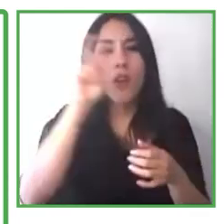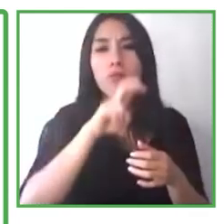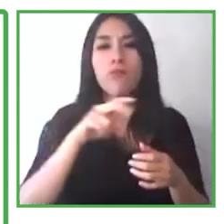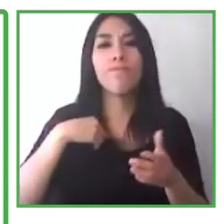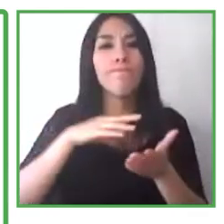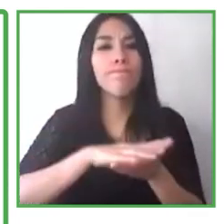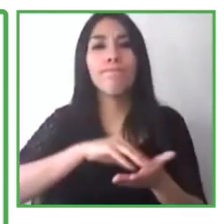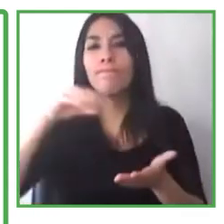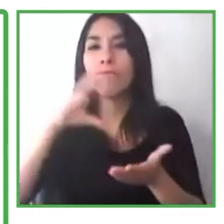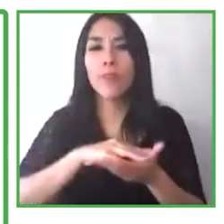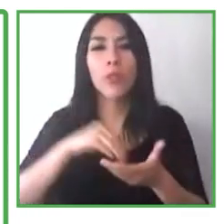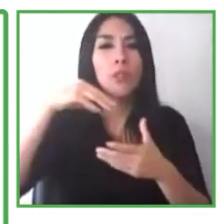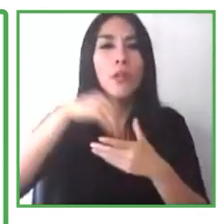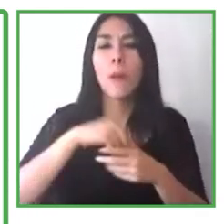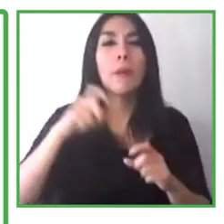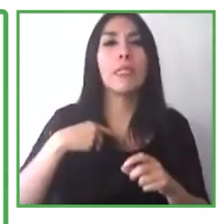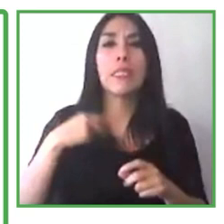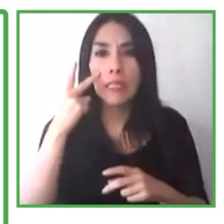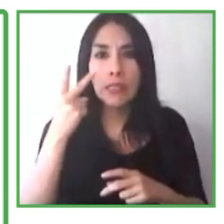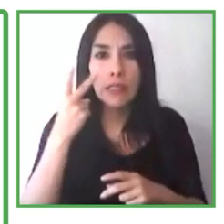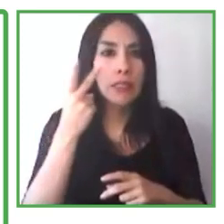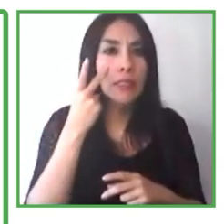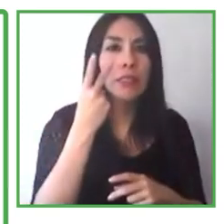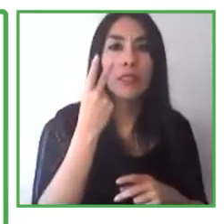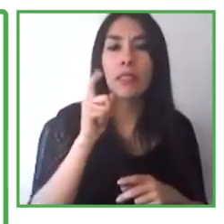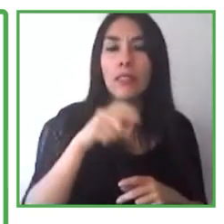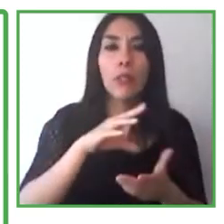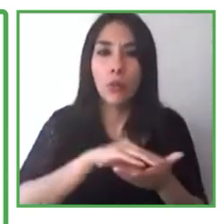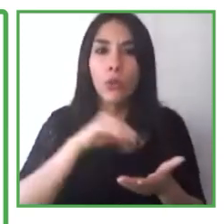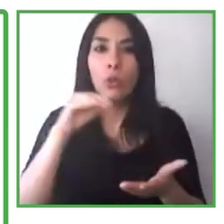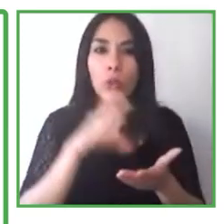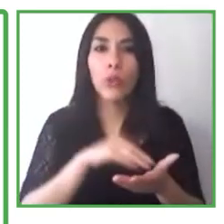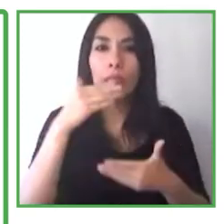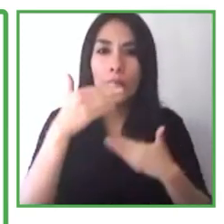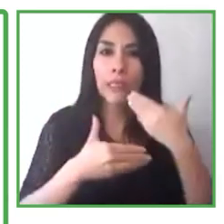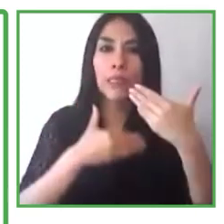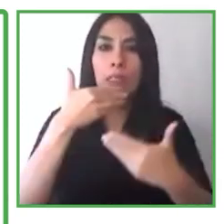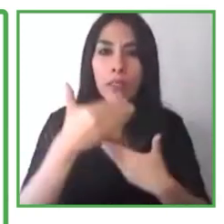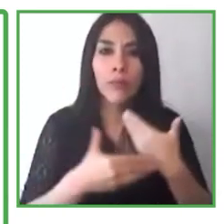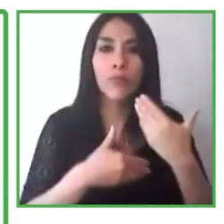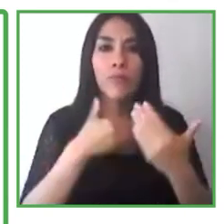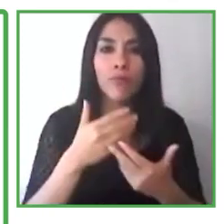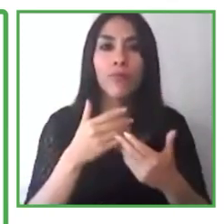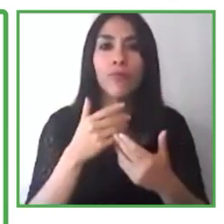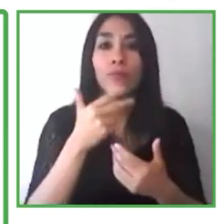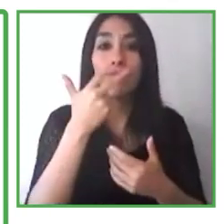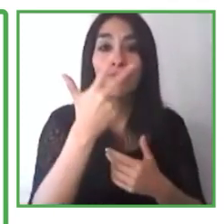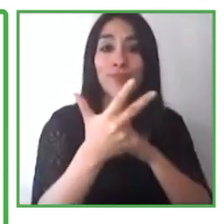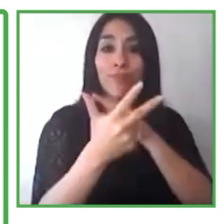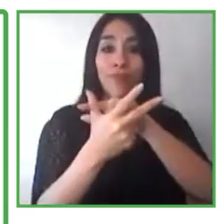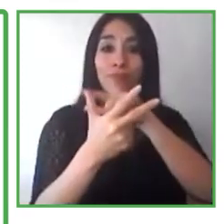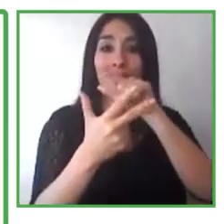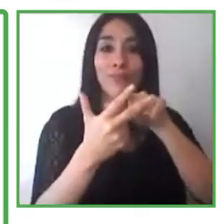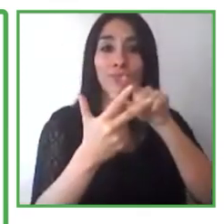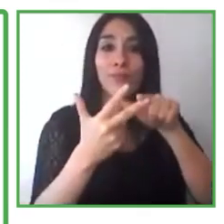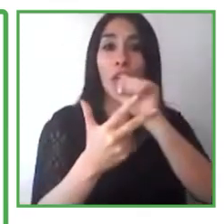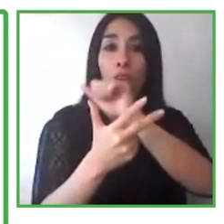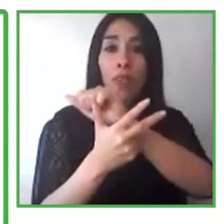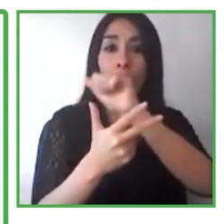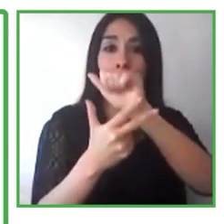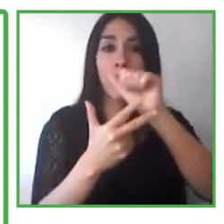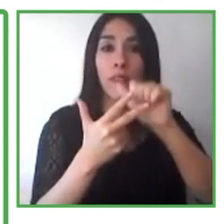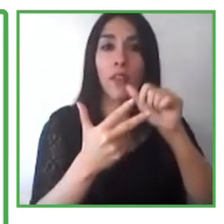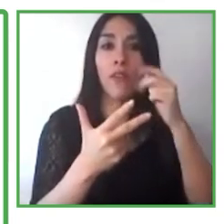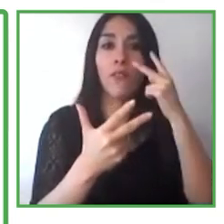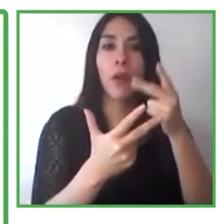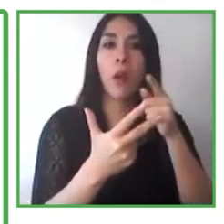accesibilidad, las acomodaciones y las actitudes que llamamos las 3A, permanecen siendo los elementos